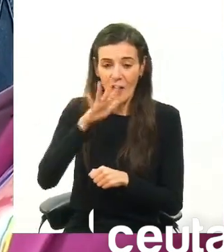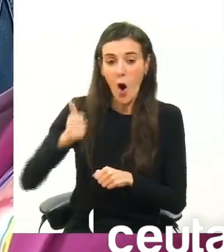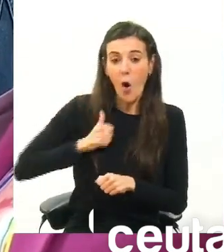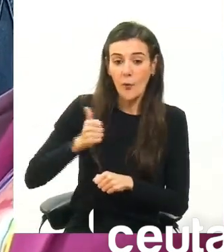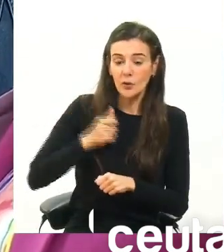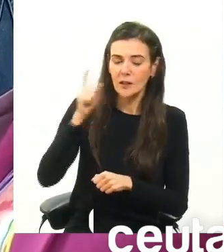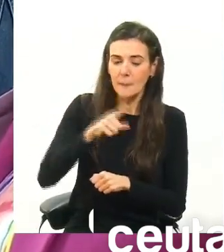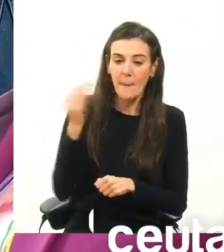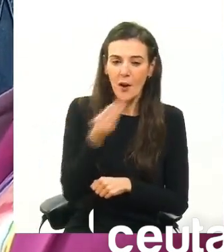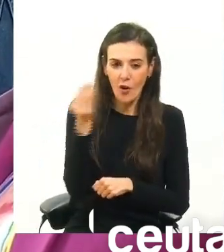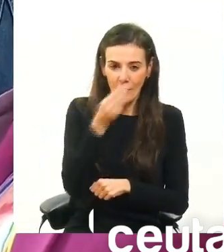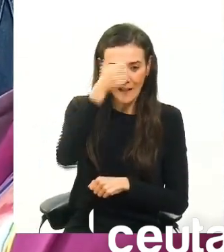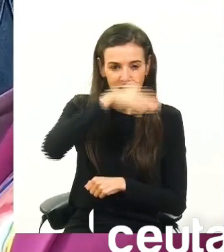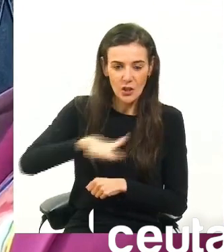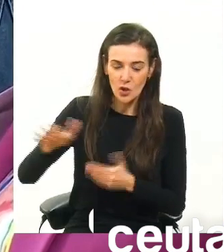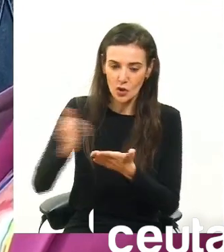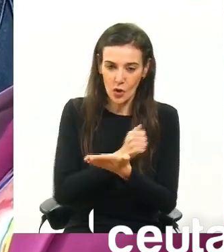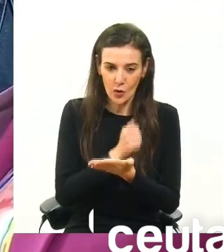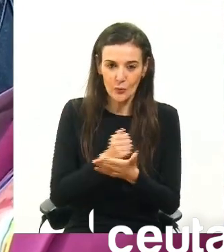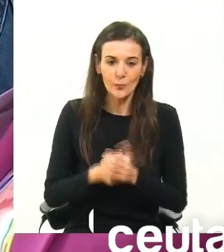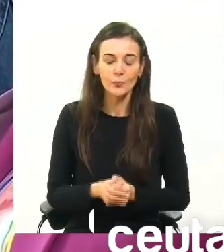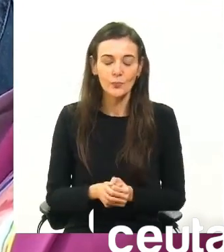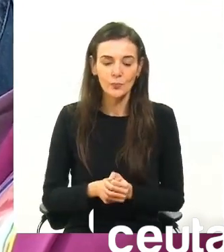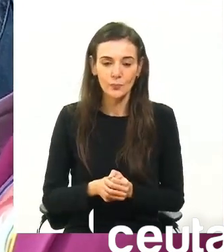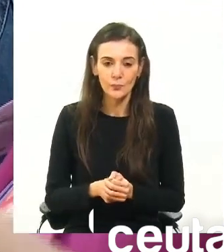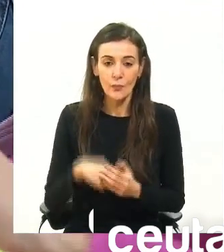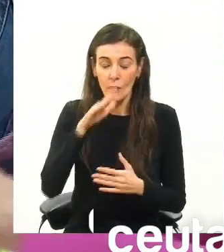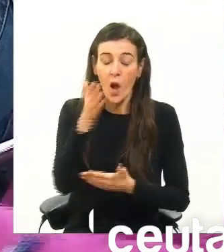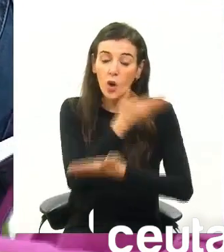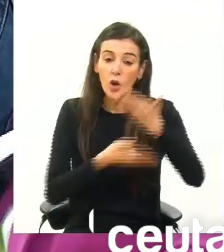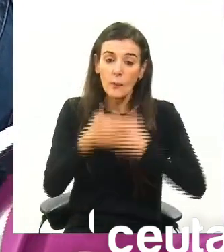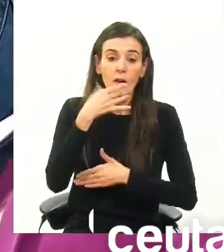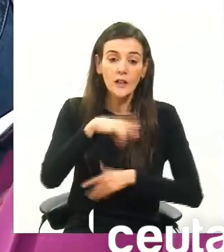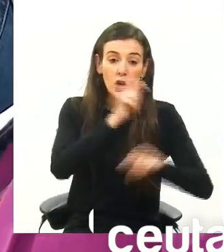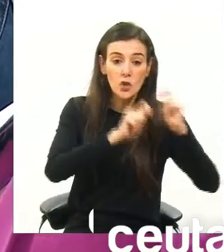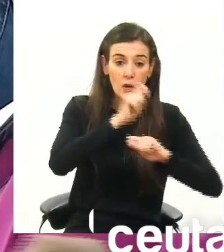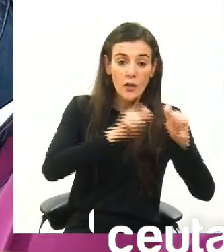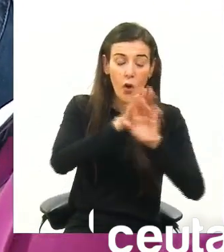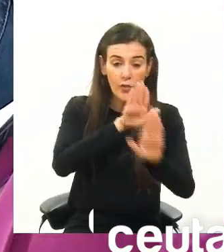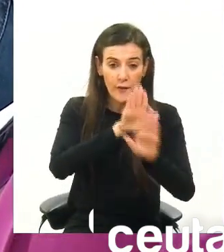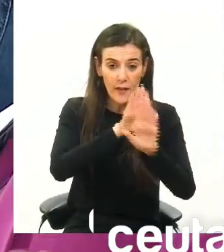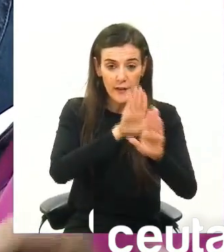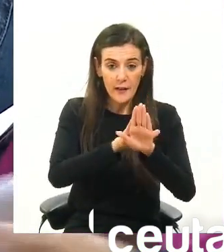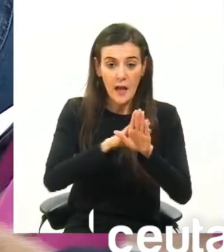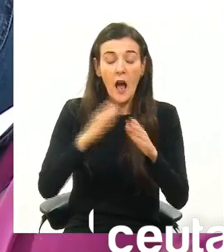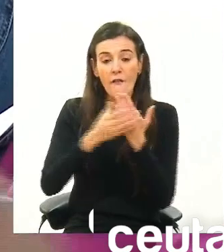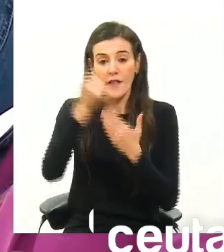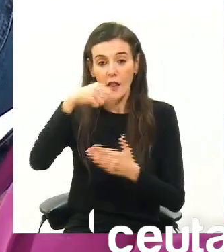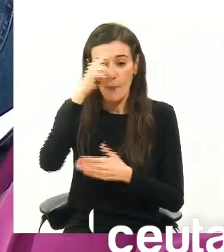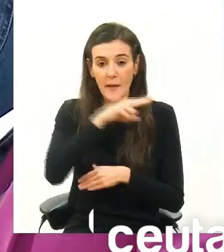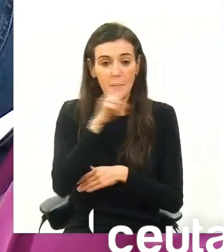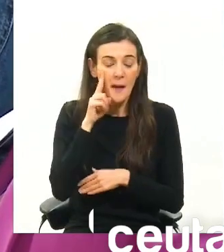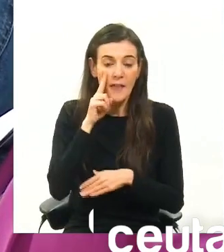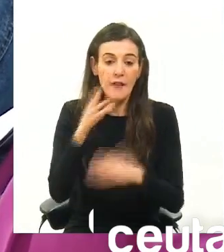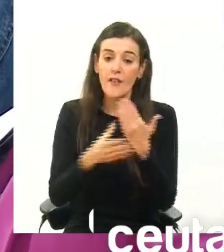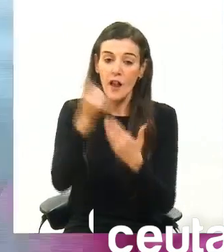oportunidades de nuestros niños y niñas. En colaboración con las asociaciones de vecinos, con las AMPAs, con las federaciones